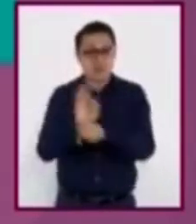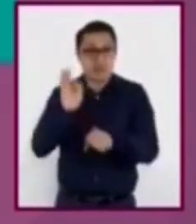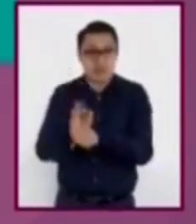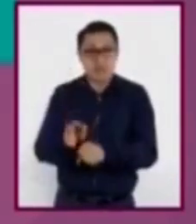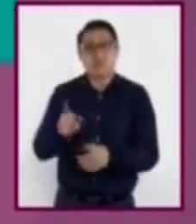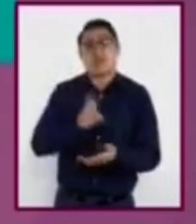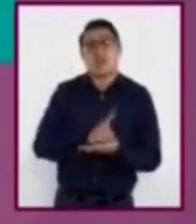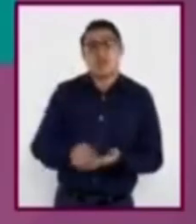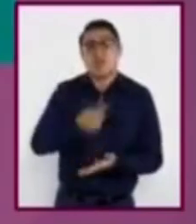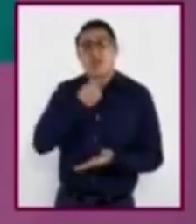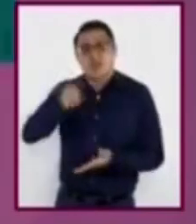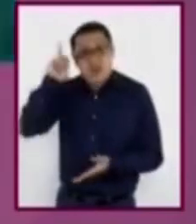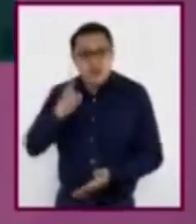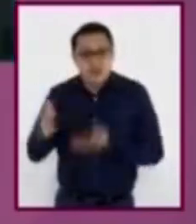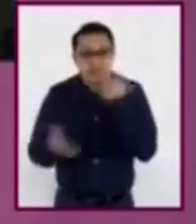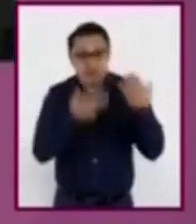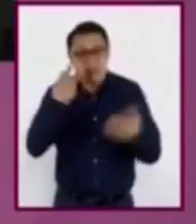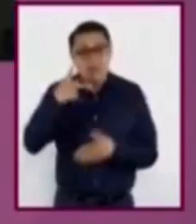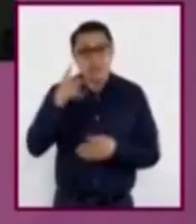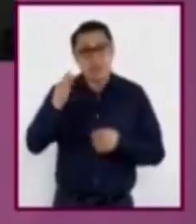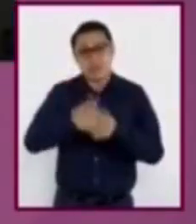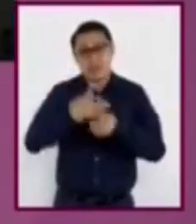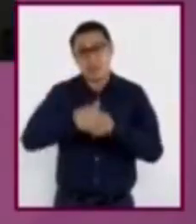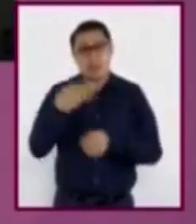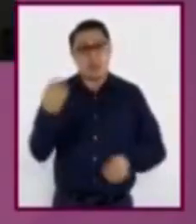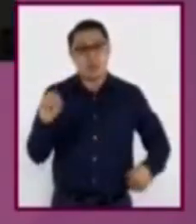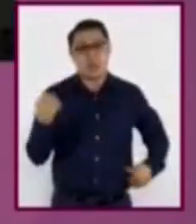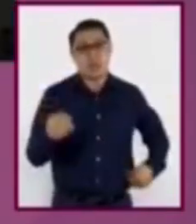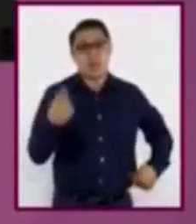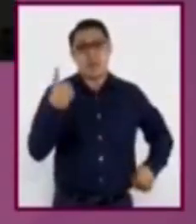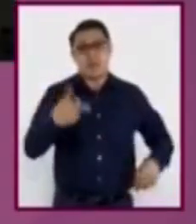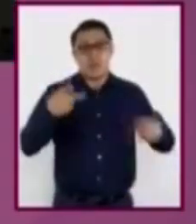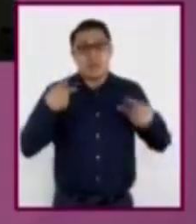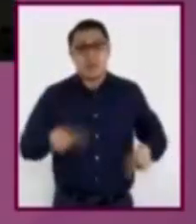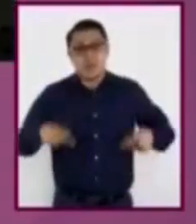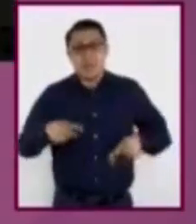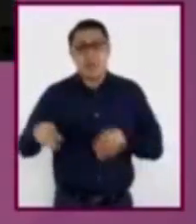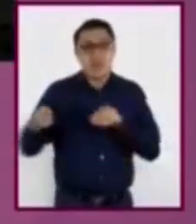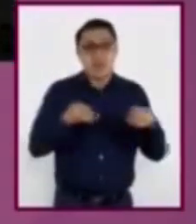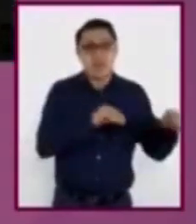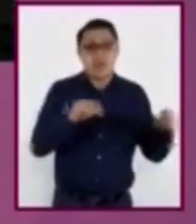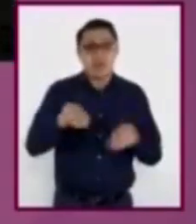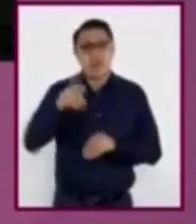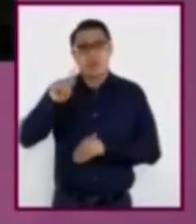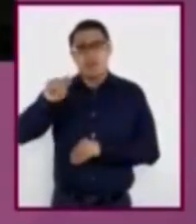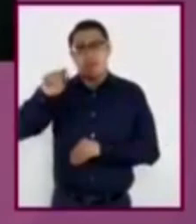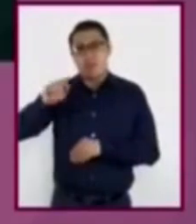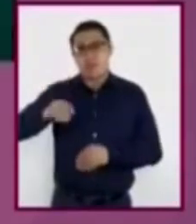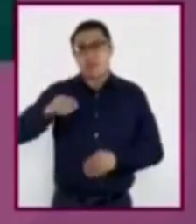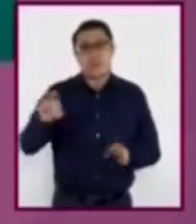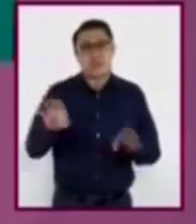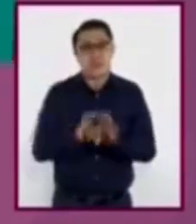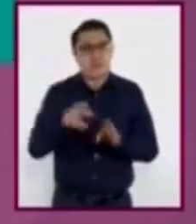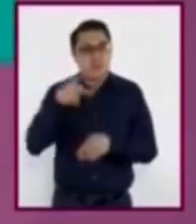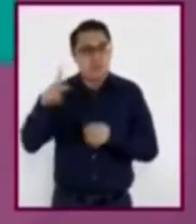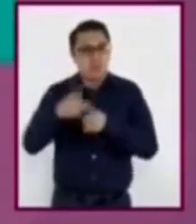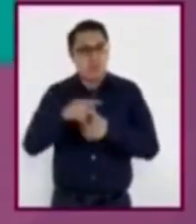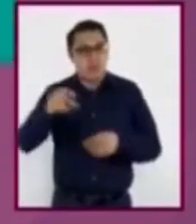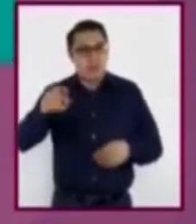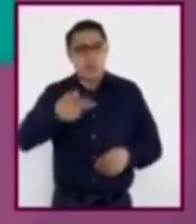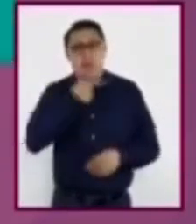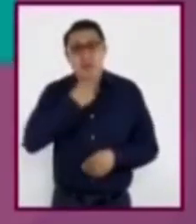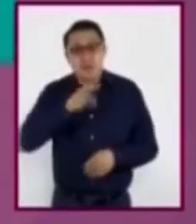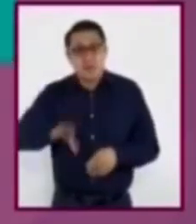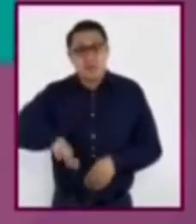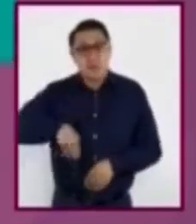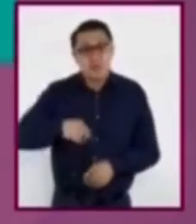estudiar. Pero en octubre del siguiente año, un integrante del movimiento de los talibanes pakistaníes, intentó